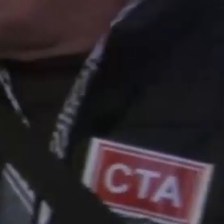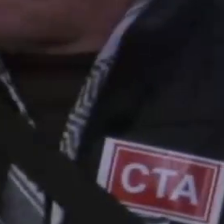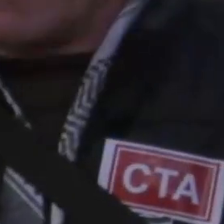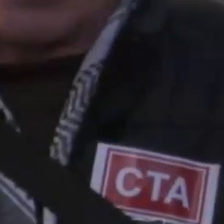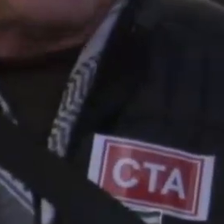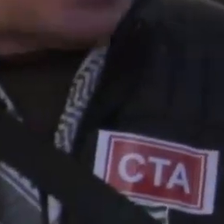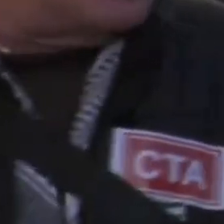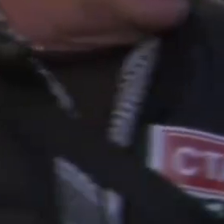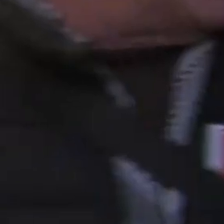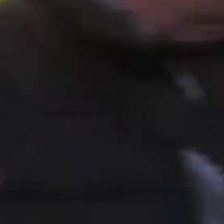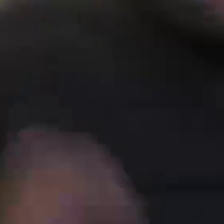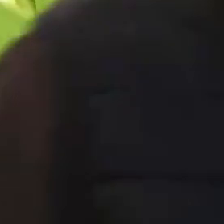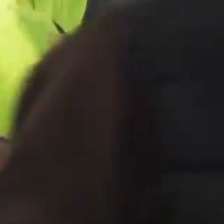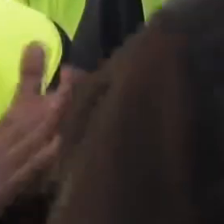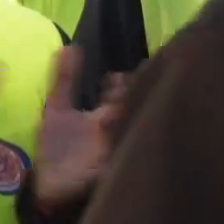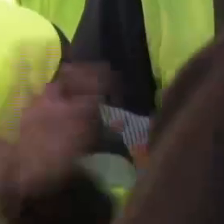2021.